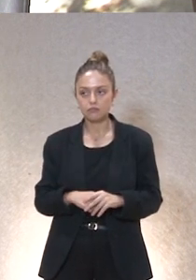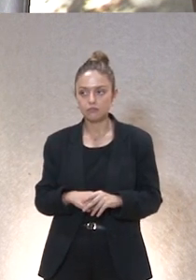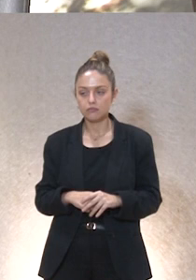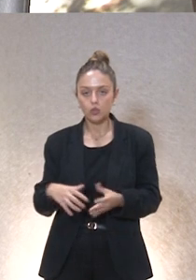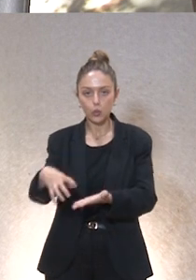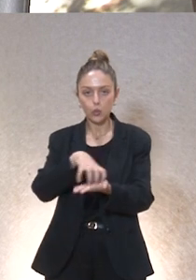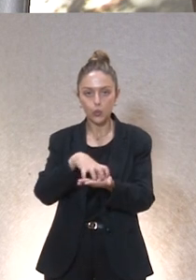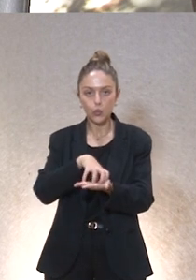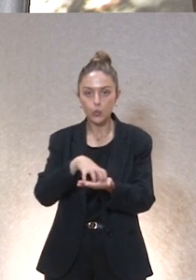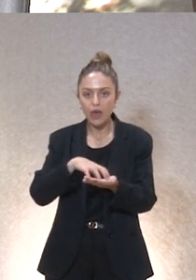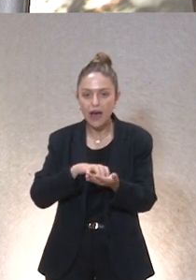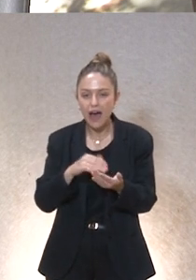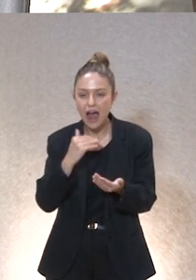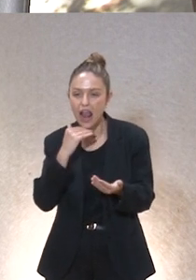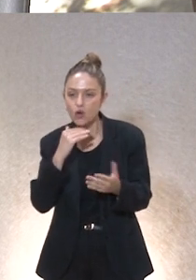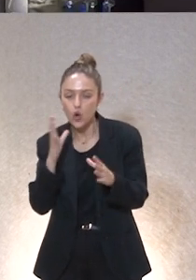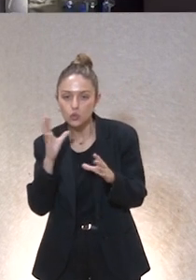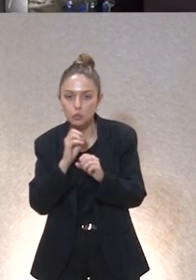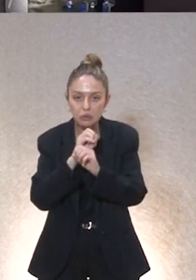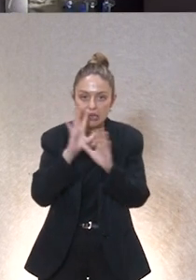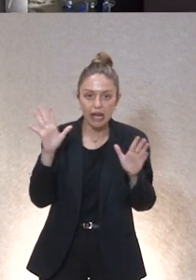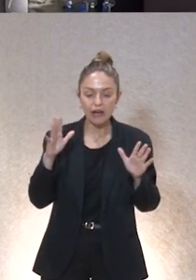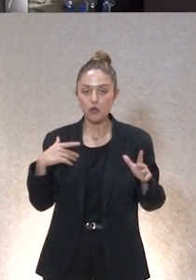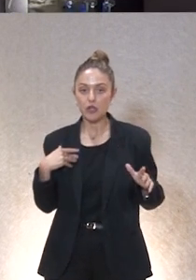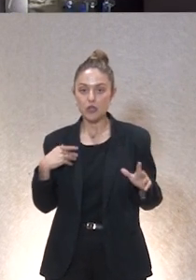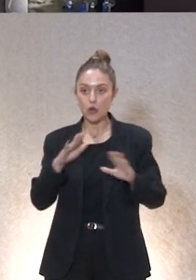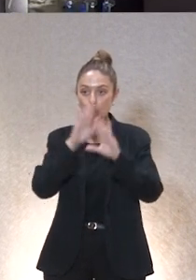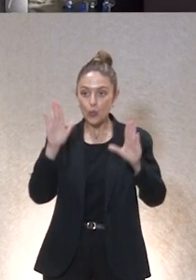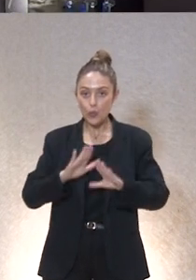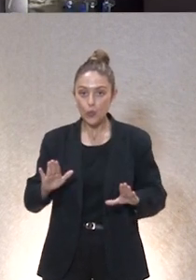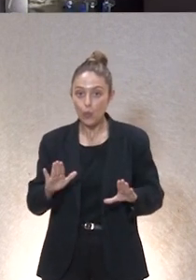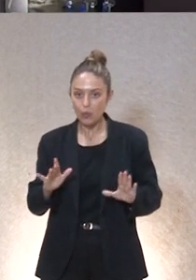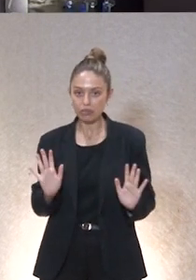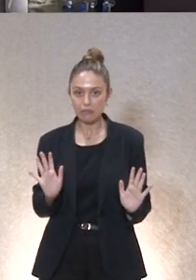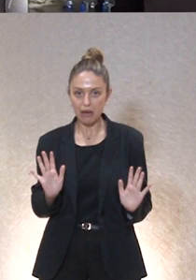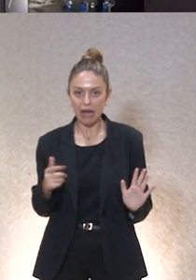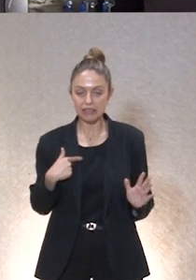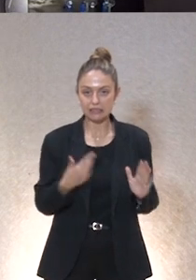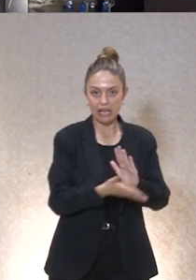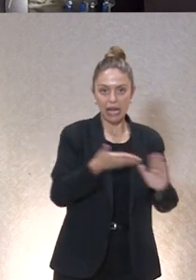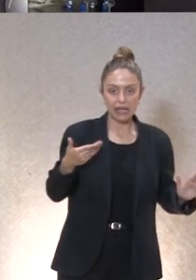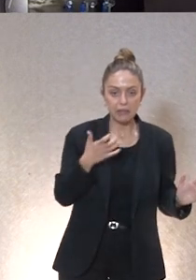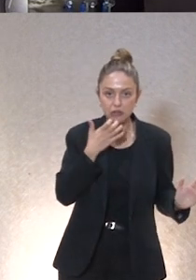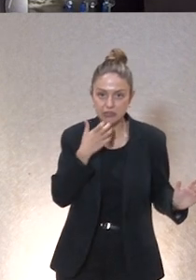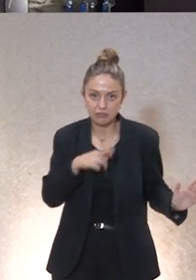¿alguna duda? ¿alguna aclaración? he ido rápido en las últimas diapositivas yo puedo volver a ellas y detenerme pero a